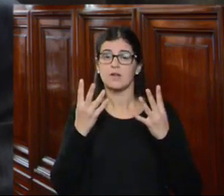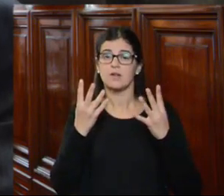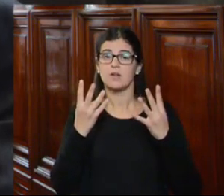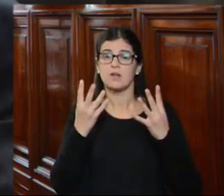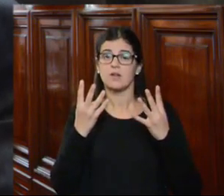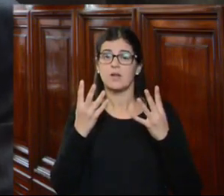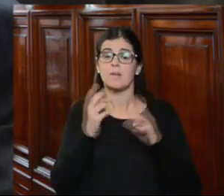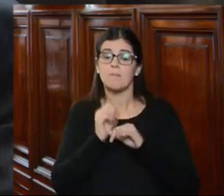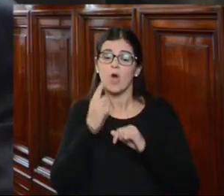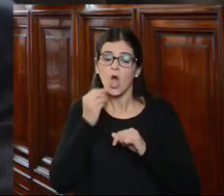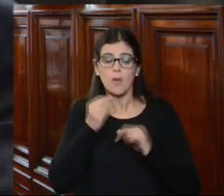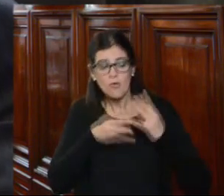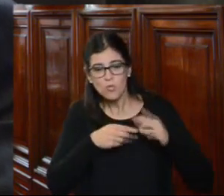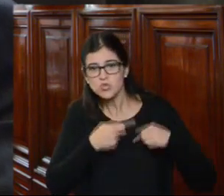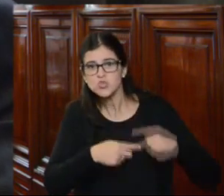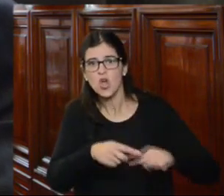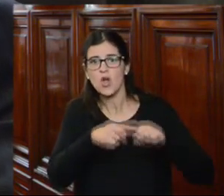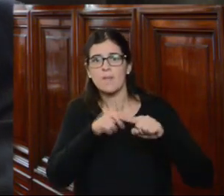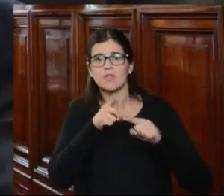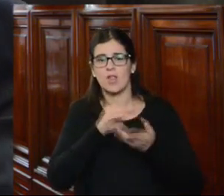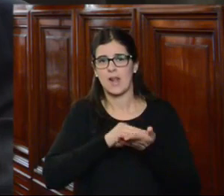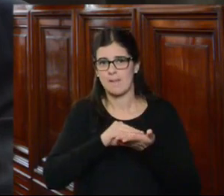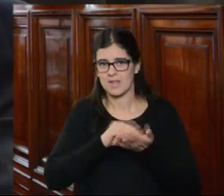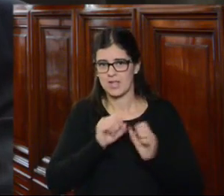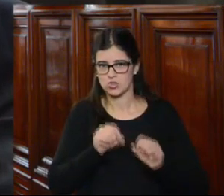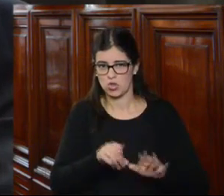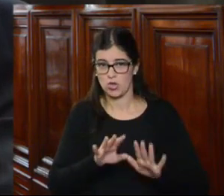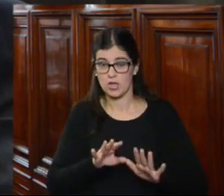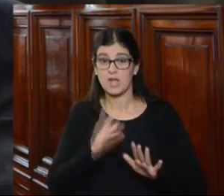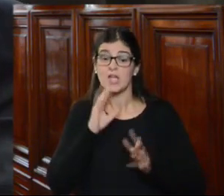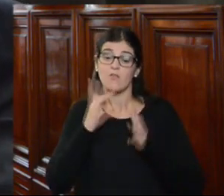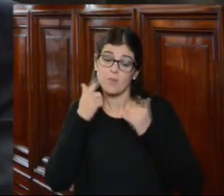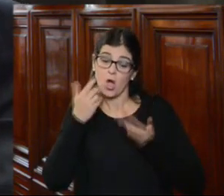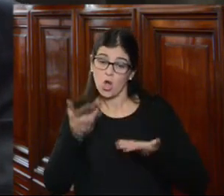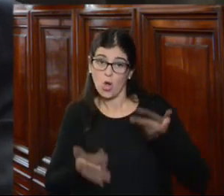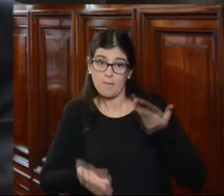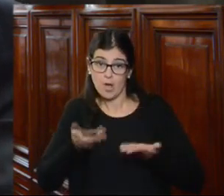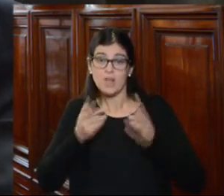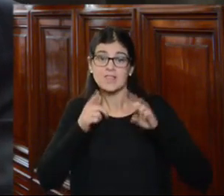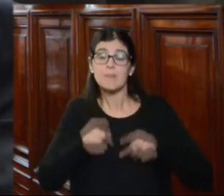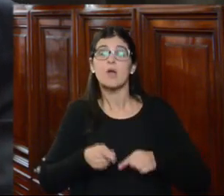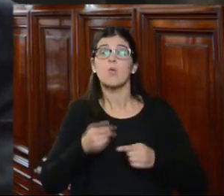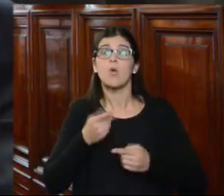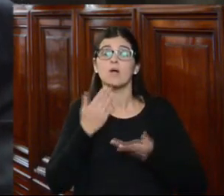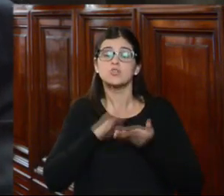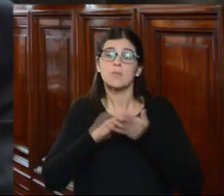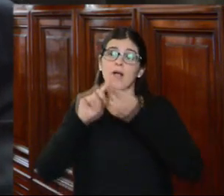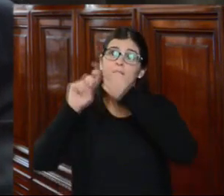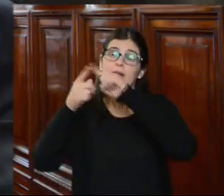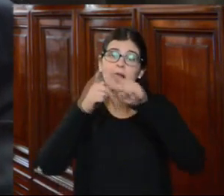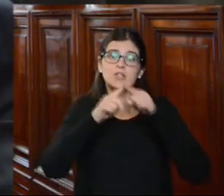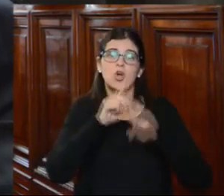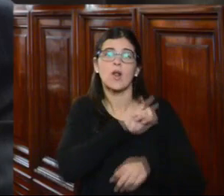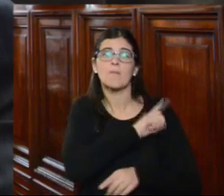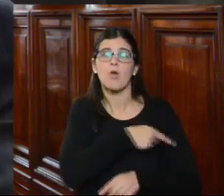el funcionamiento de la administración y a nivel comparado también cuando se trata de la relación con el